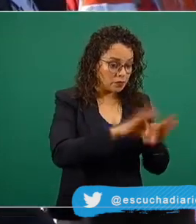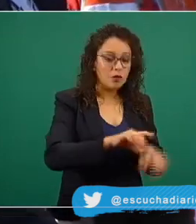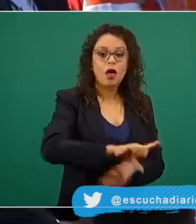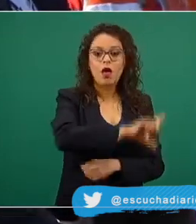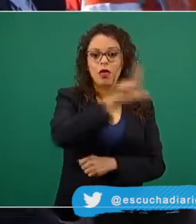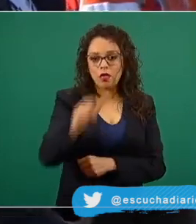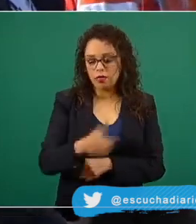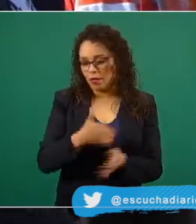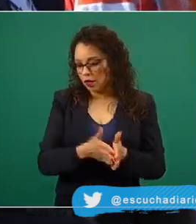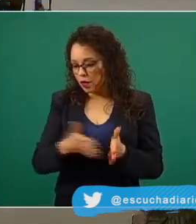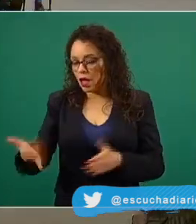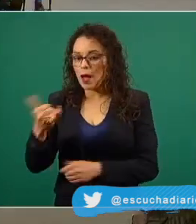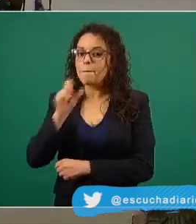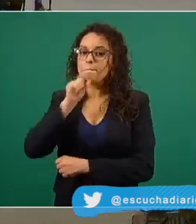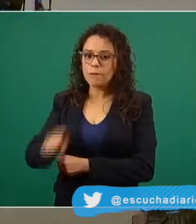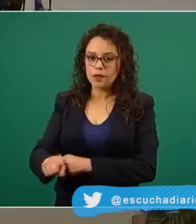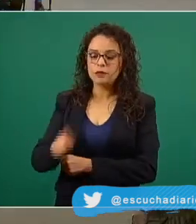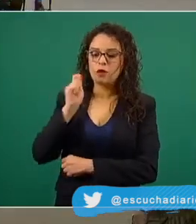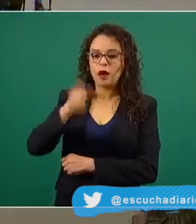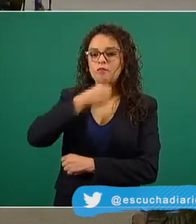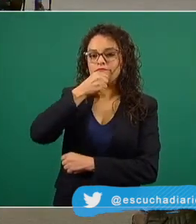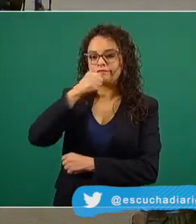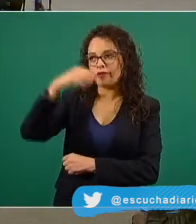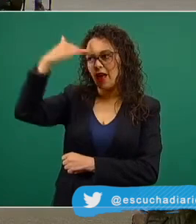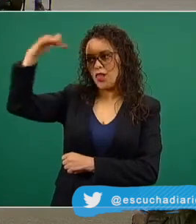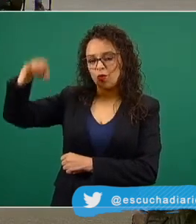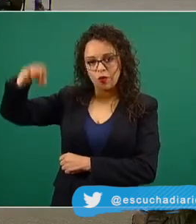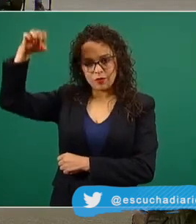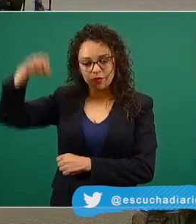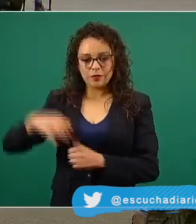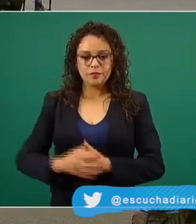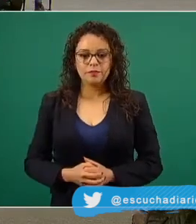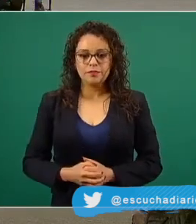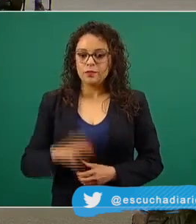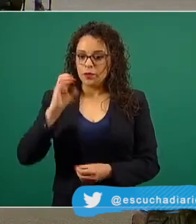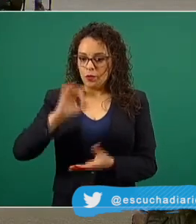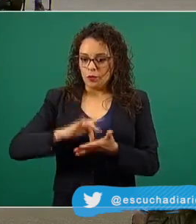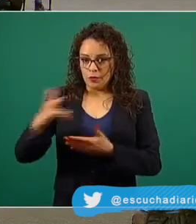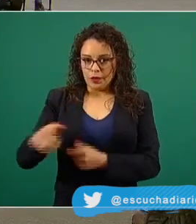adultos mayores también. Muchas gracias. Soy.